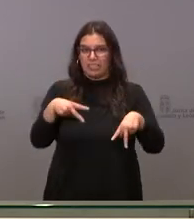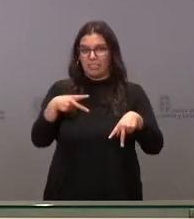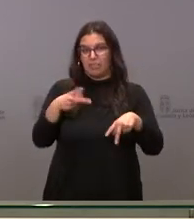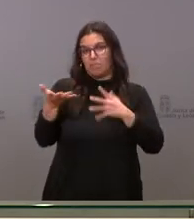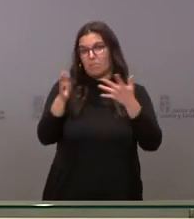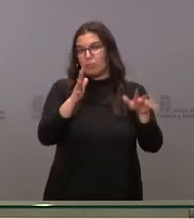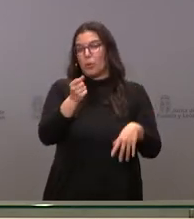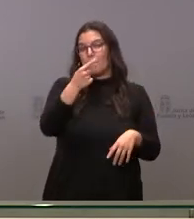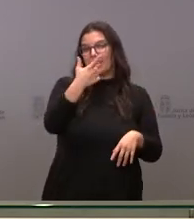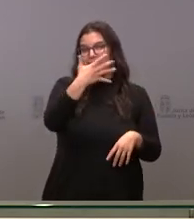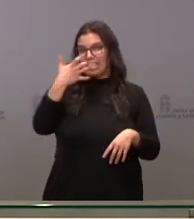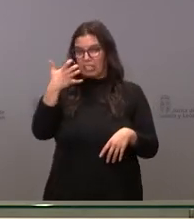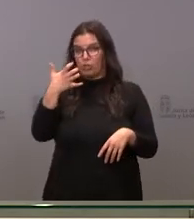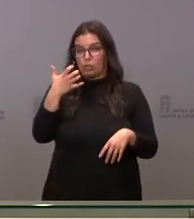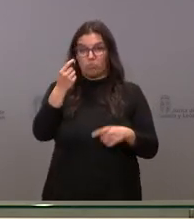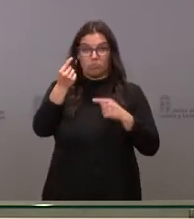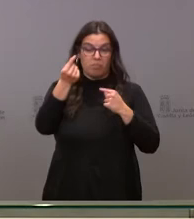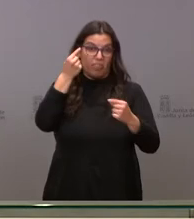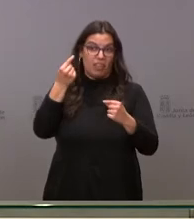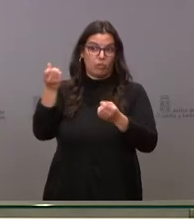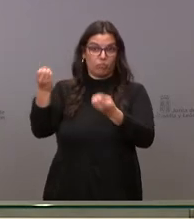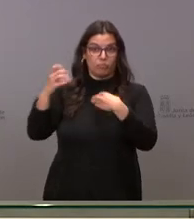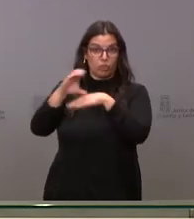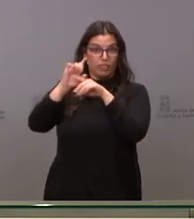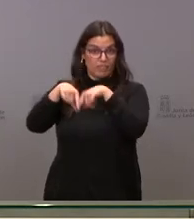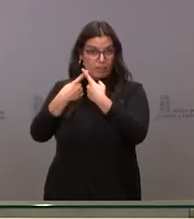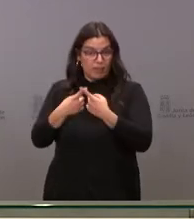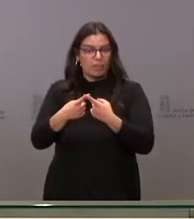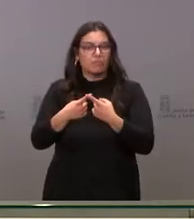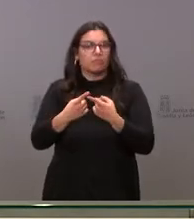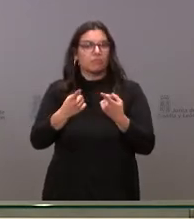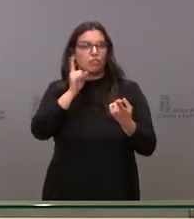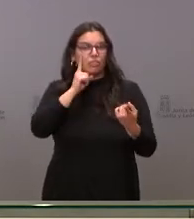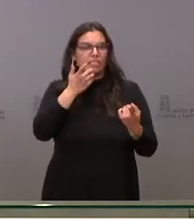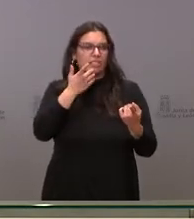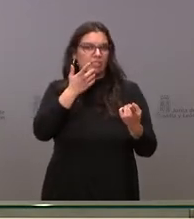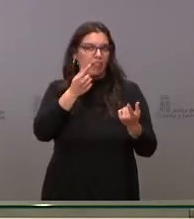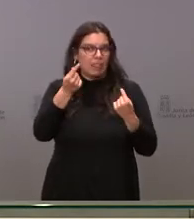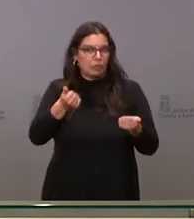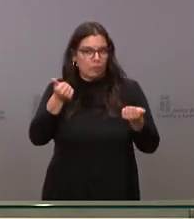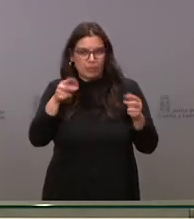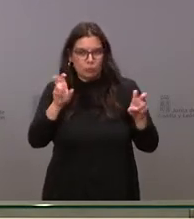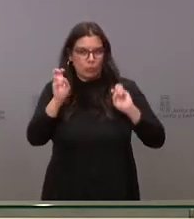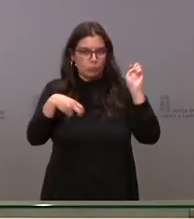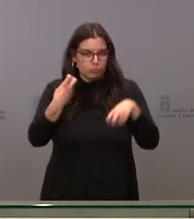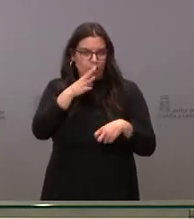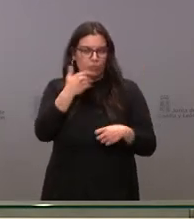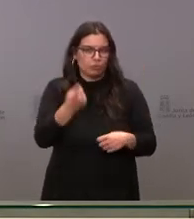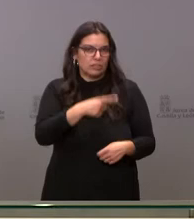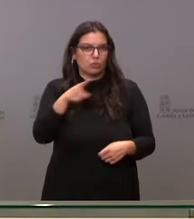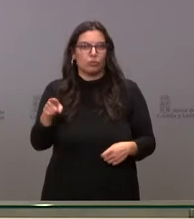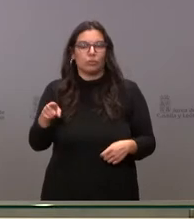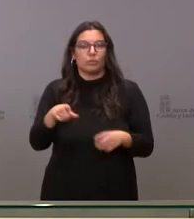cifra que dio la Consejería de Familia. Yo no sé si hay alguna cifra nueva actualmente, que